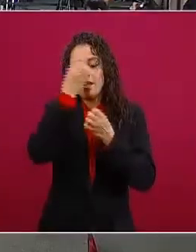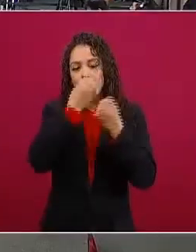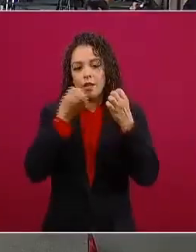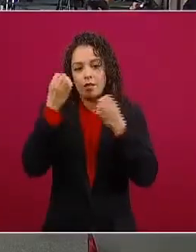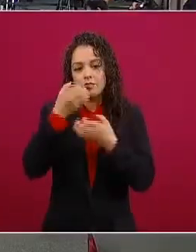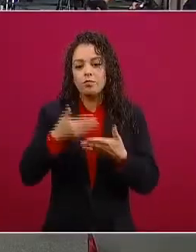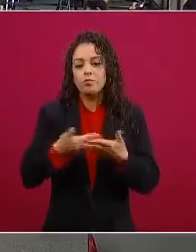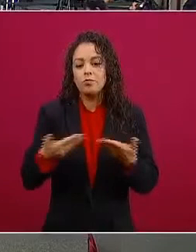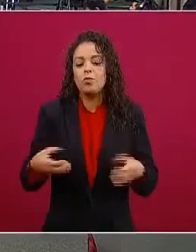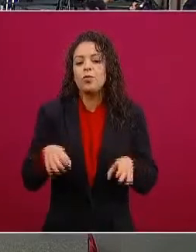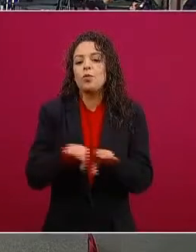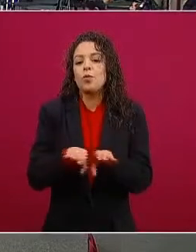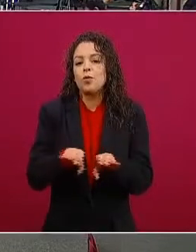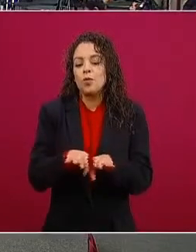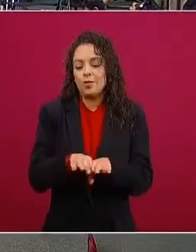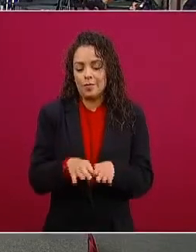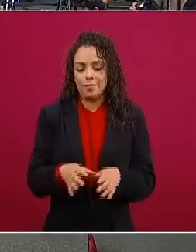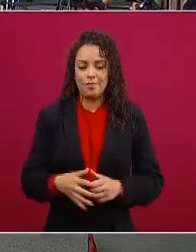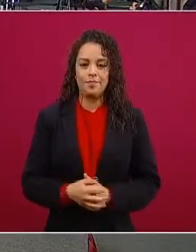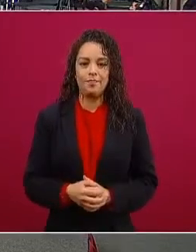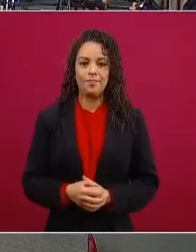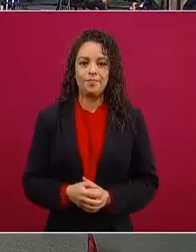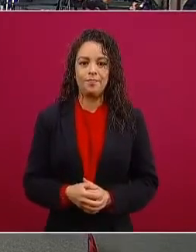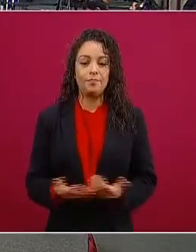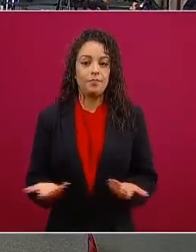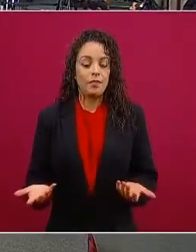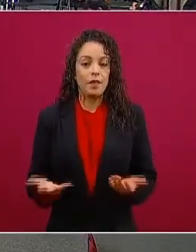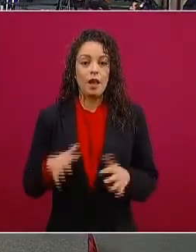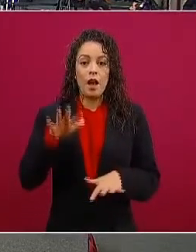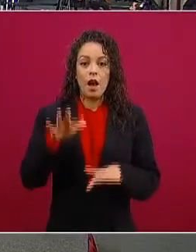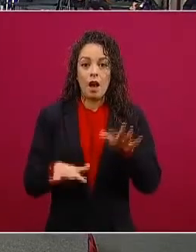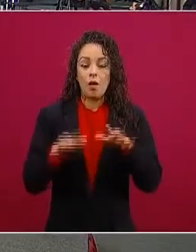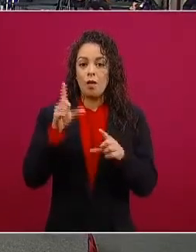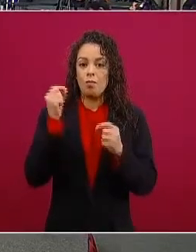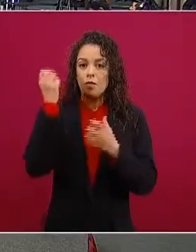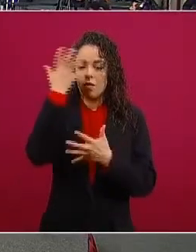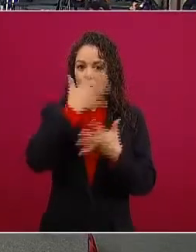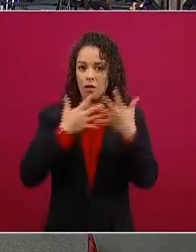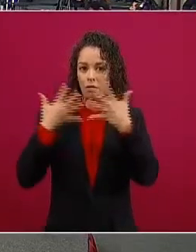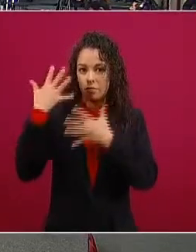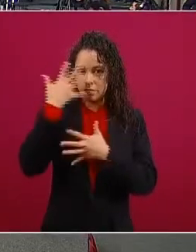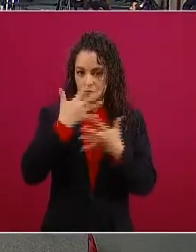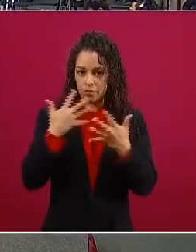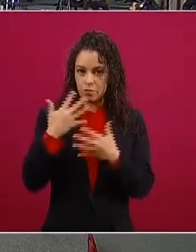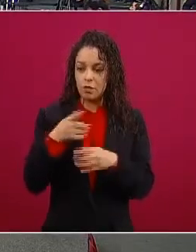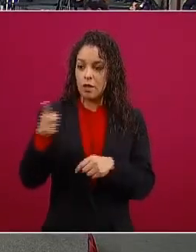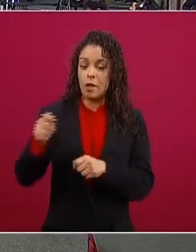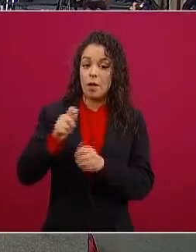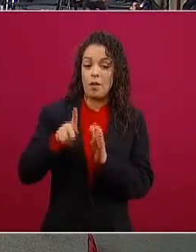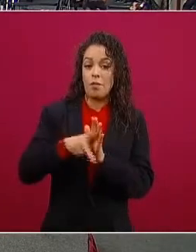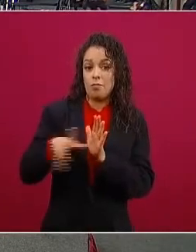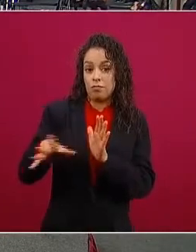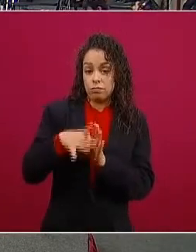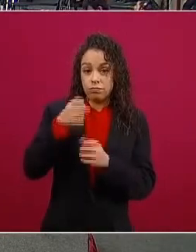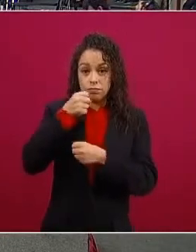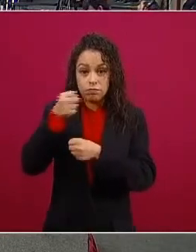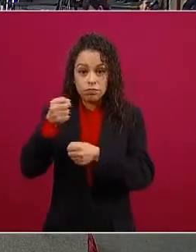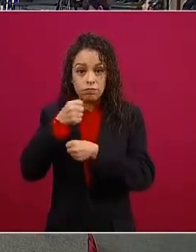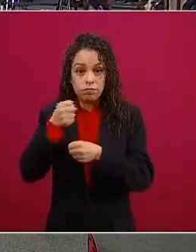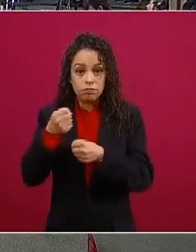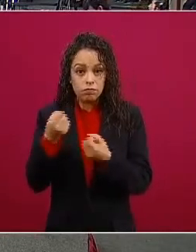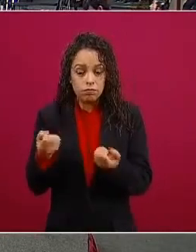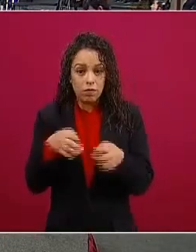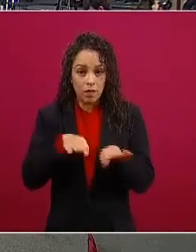es que a veces se confunde el papel de la prensa no es aplaudir de hecho es más bien cuestionar cuando algo no está claro